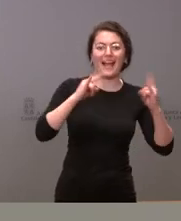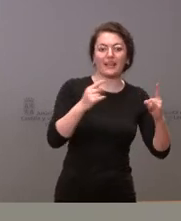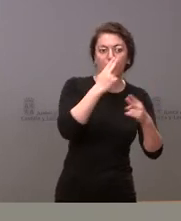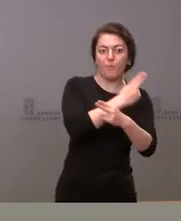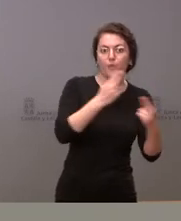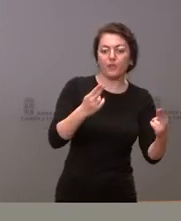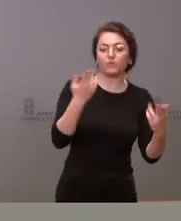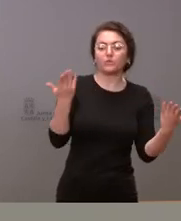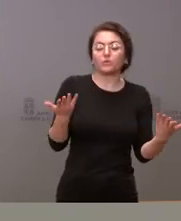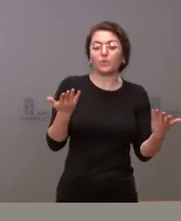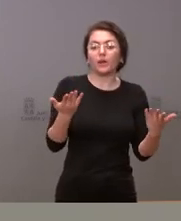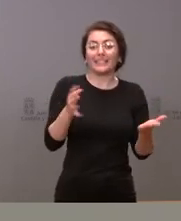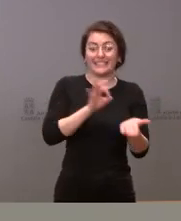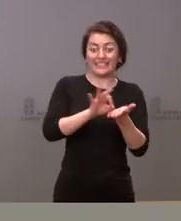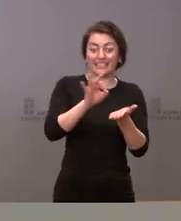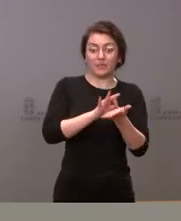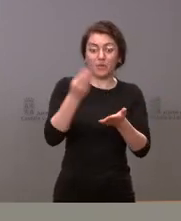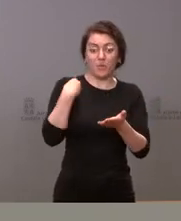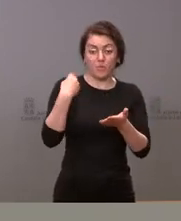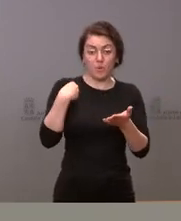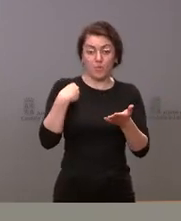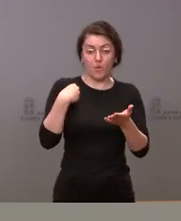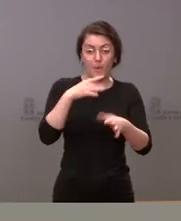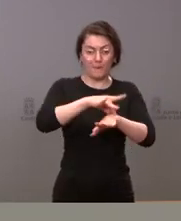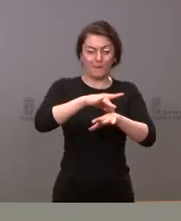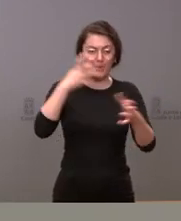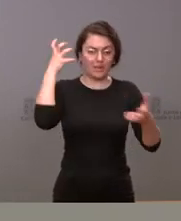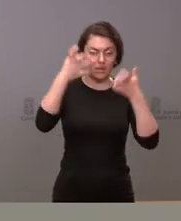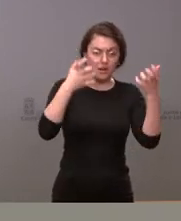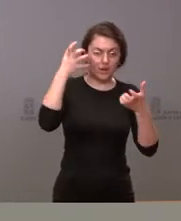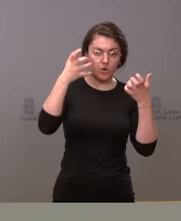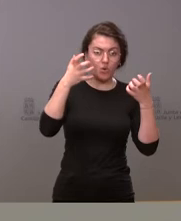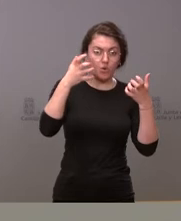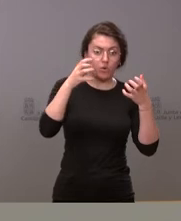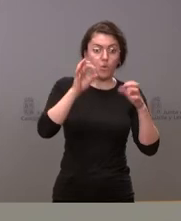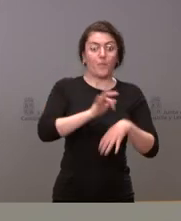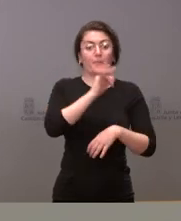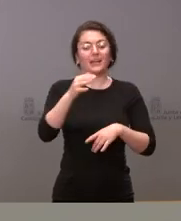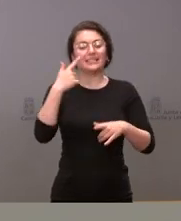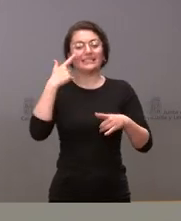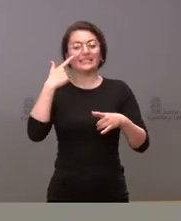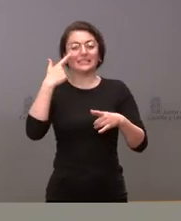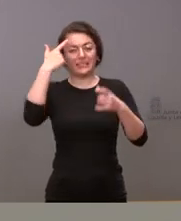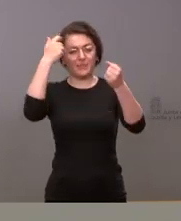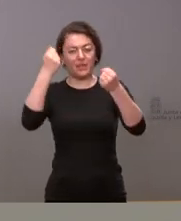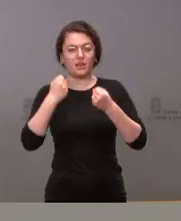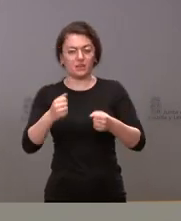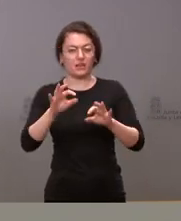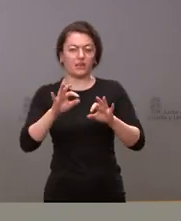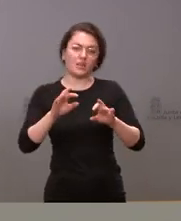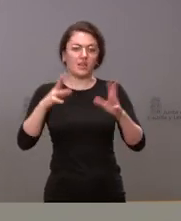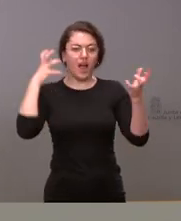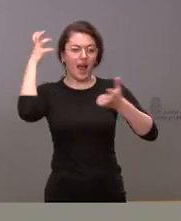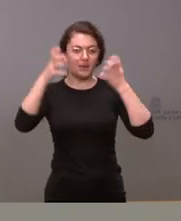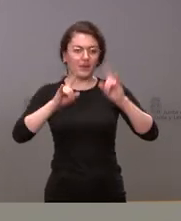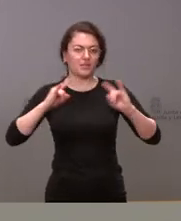los servicios veterinarios de la consejería de agricultura y ganadería como los especialistas en fauna silvestre de la consejería de medio ambiente quienes nos puedan